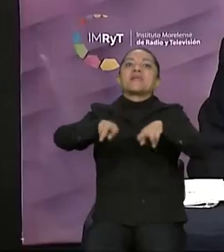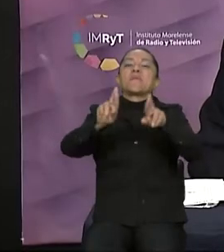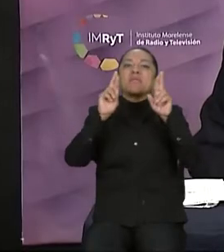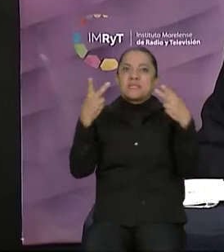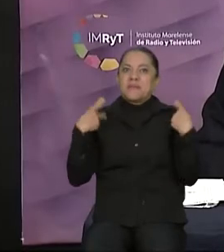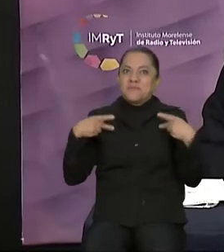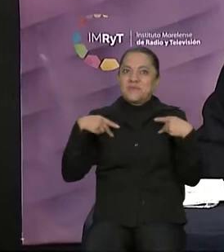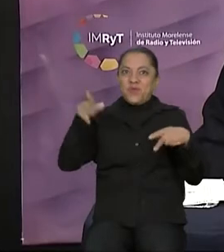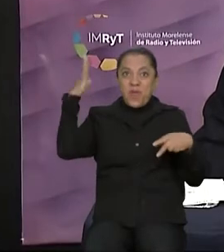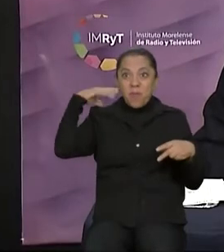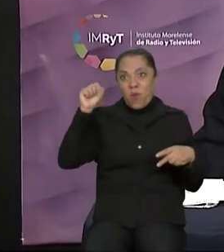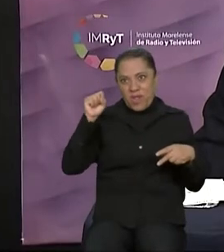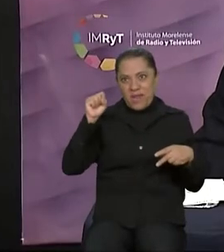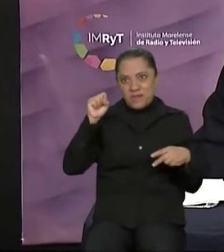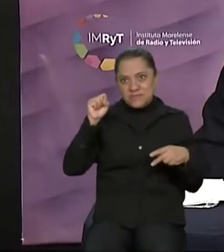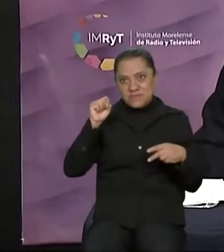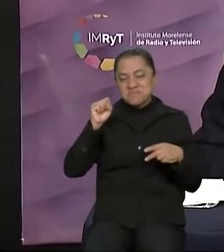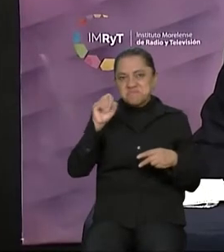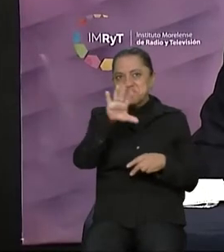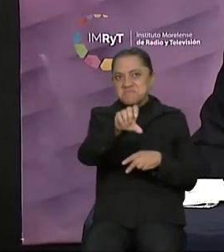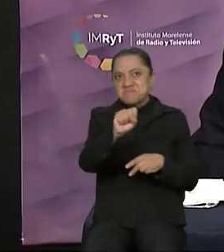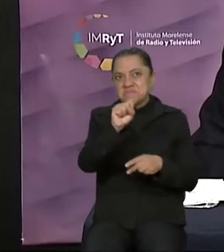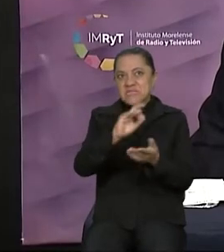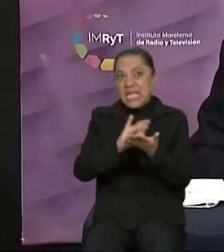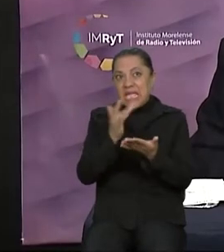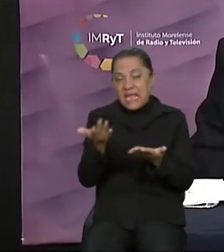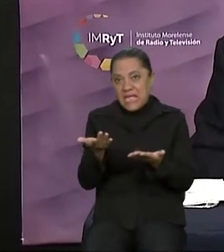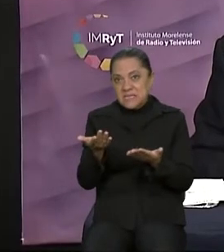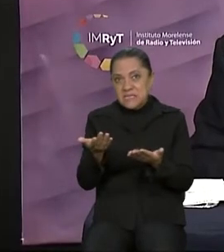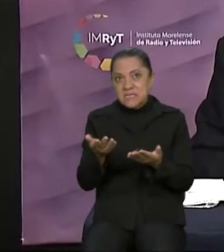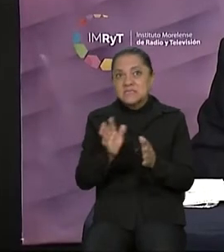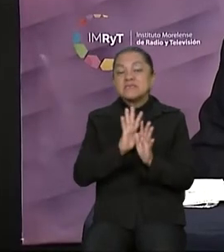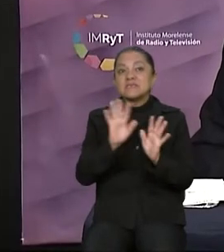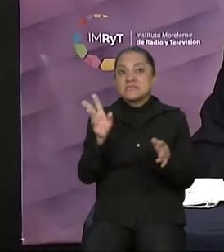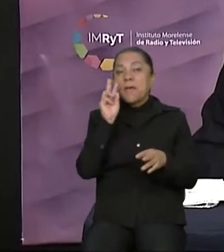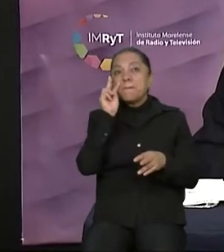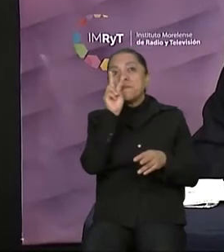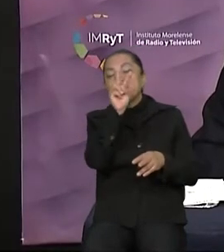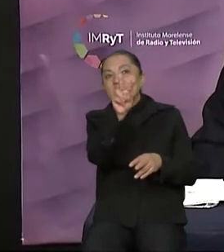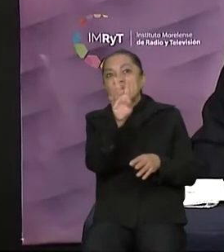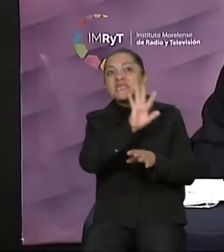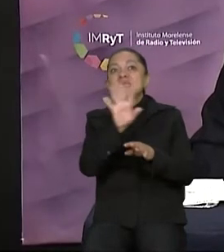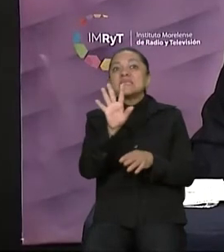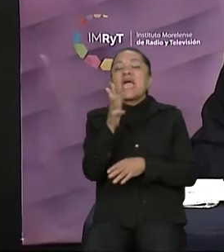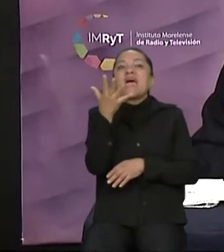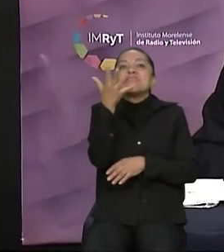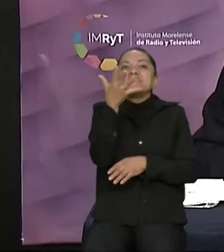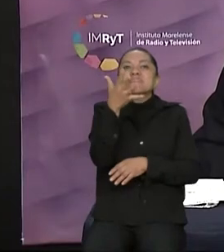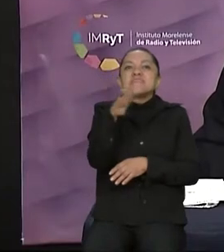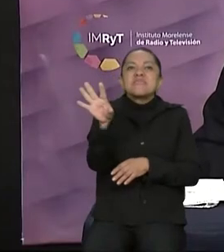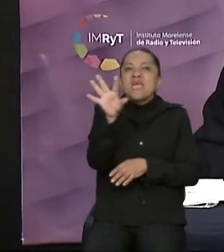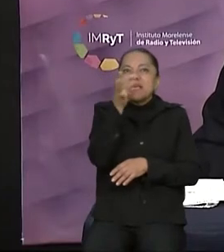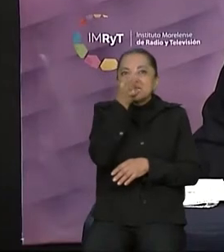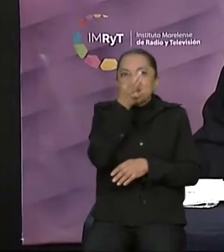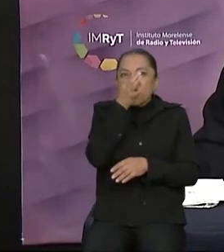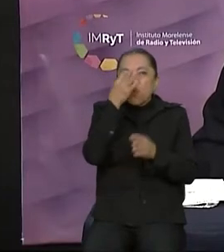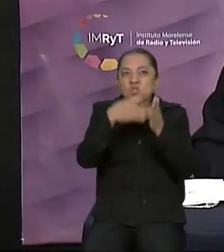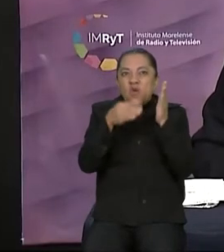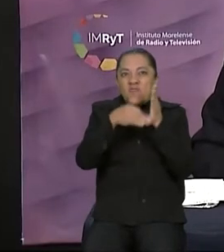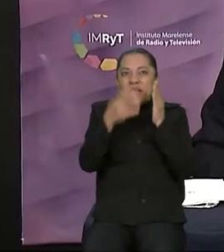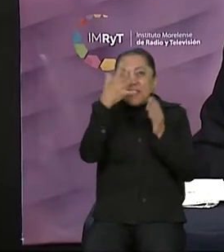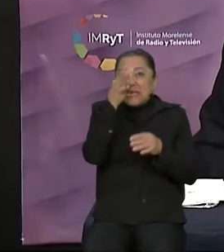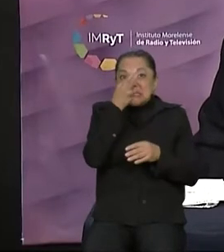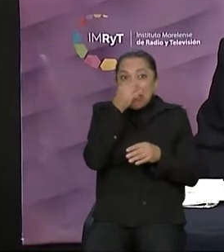candidato. Como ustedes ven, cuando llega a los 10 segundos de cronómetro, comienza a flashear, a ser intermitente y cambia de color,